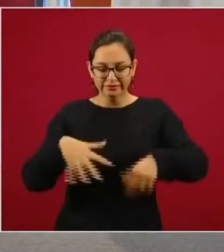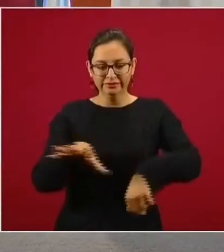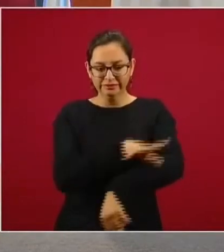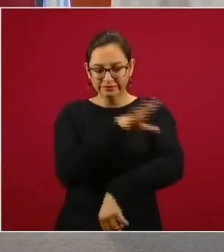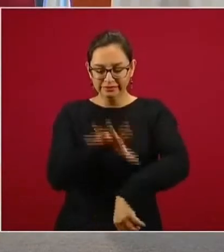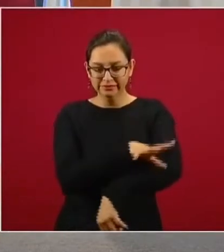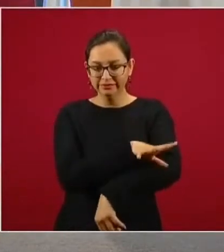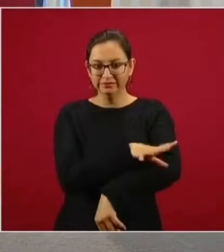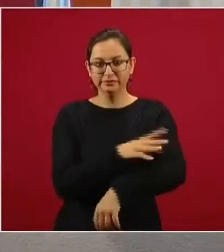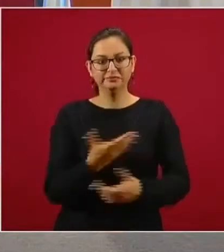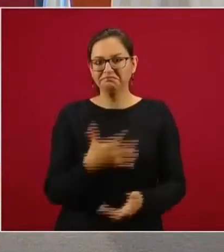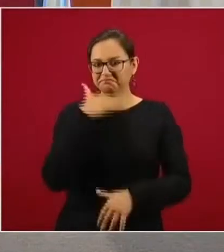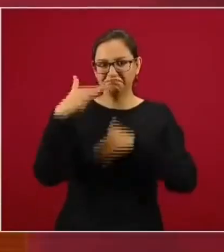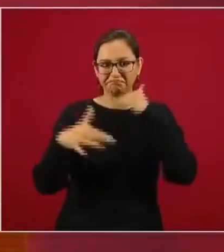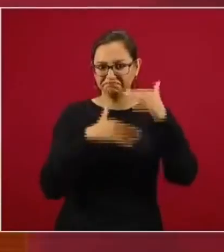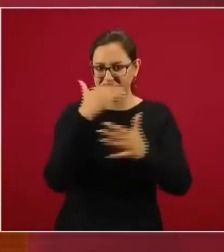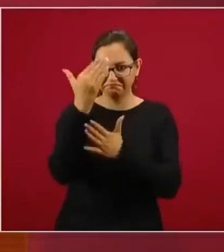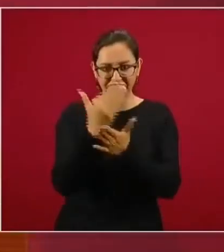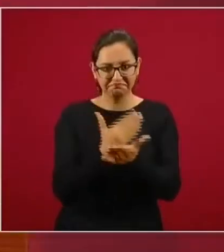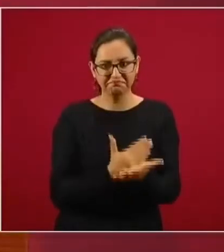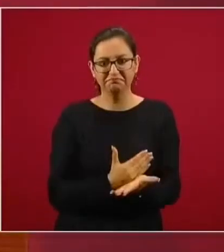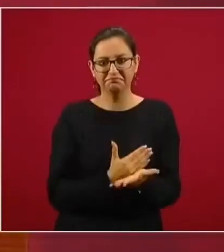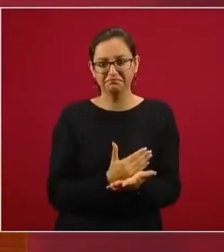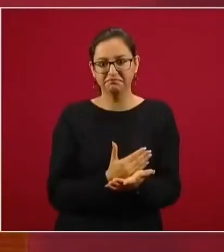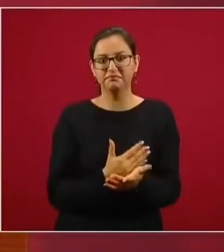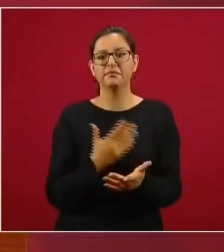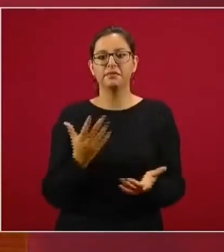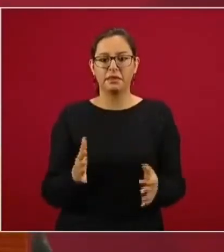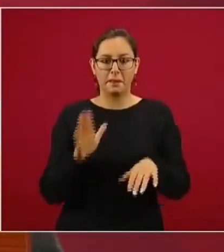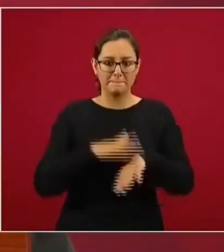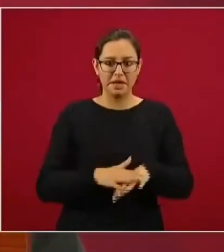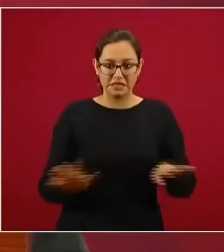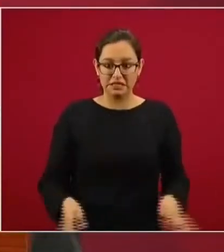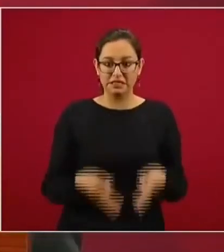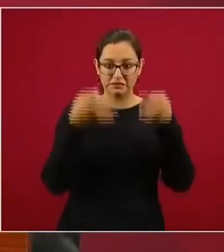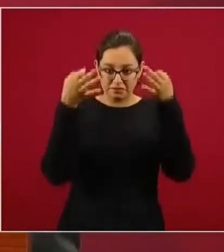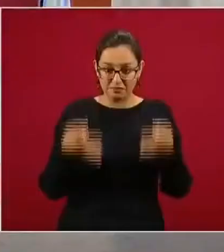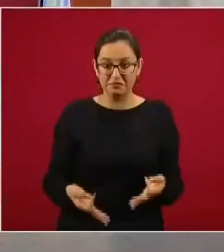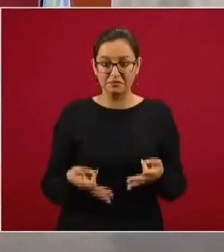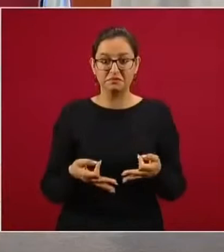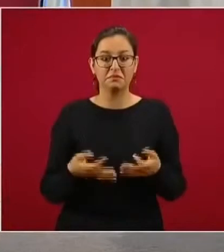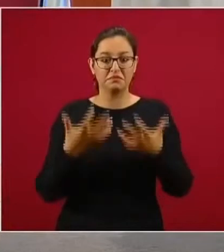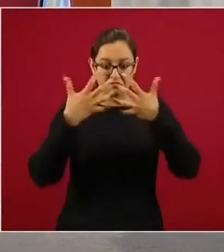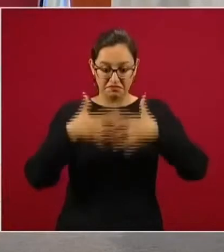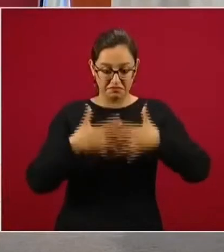mucho menos contaminantes, necesita de uno. Entonces, todavía ellos les suben la calidad, la tratan, prácticamente